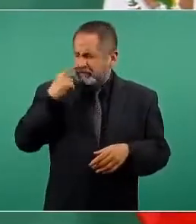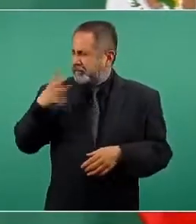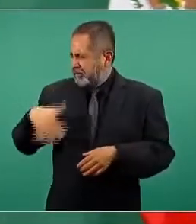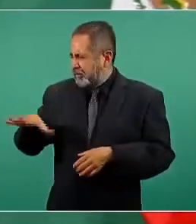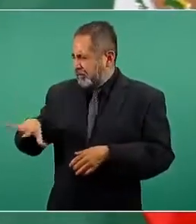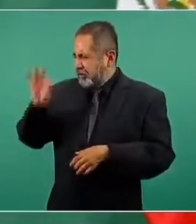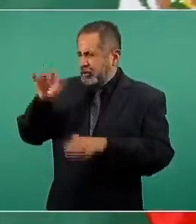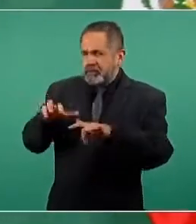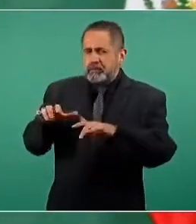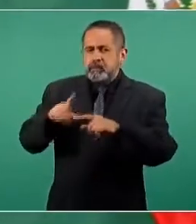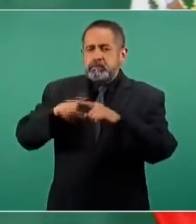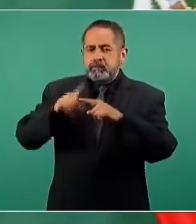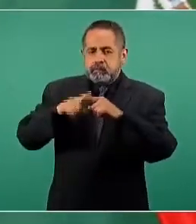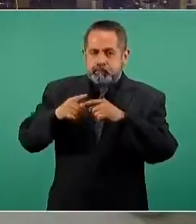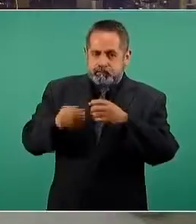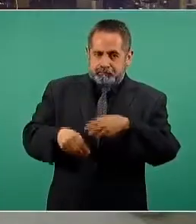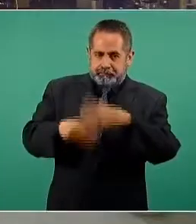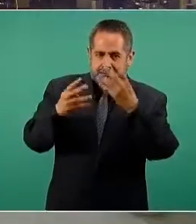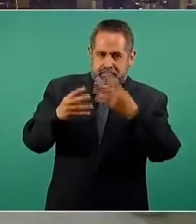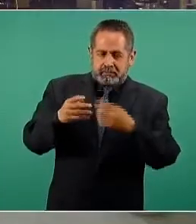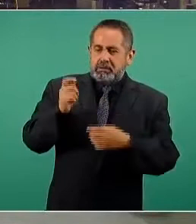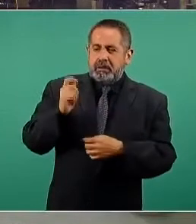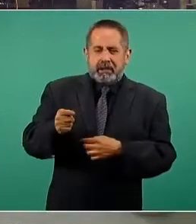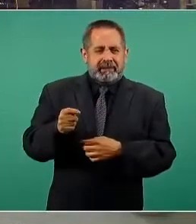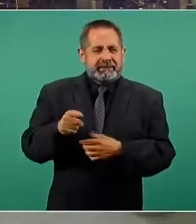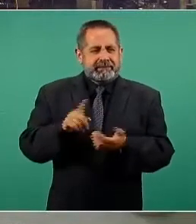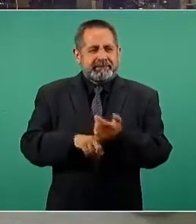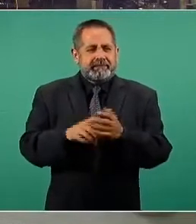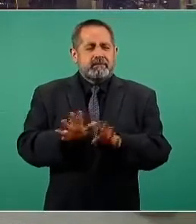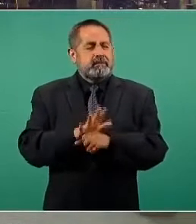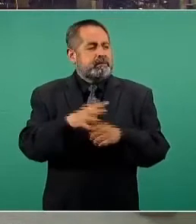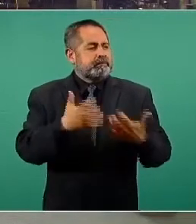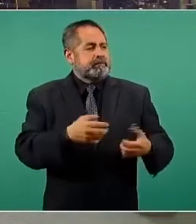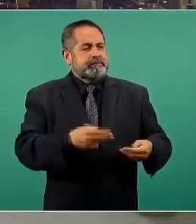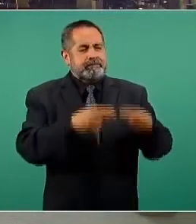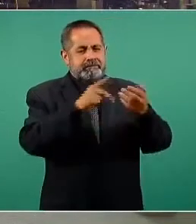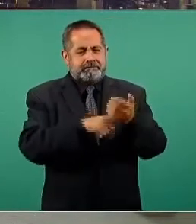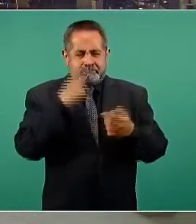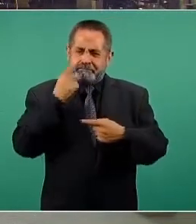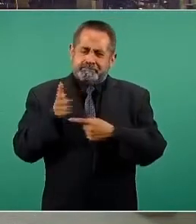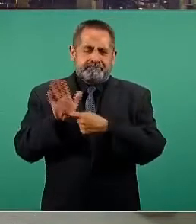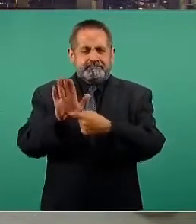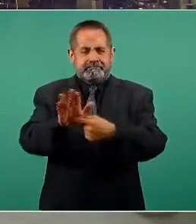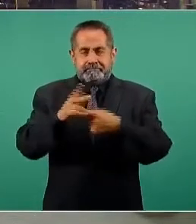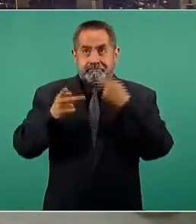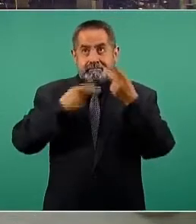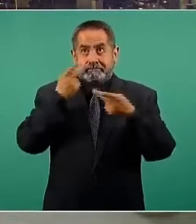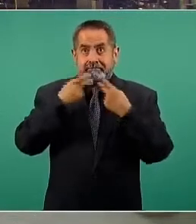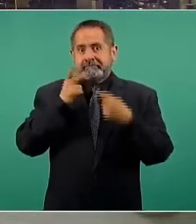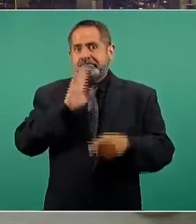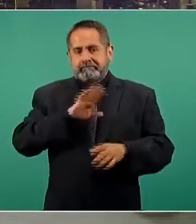buscas qué empresa para no estar